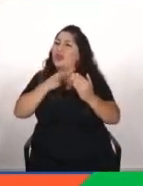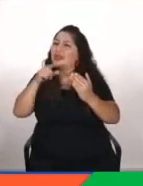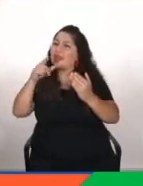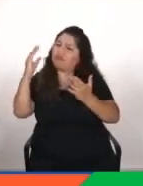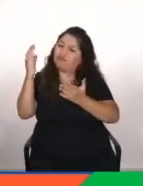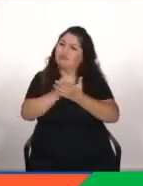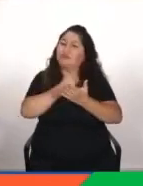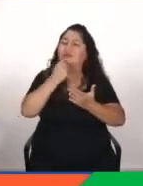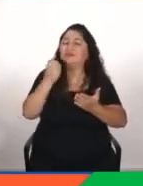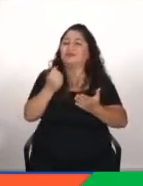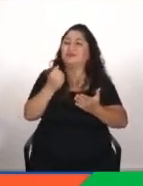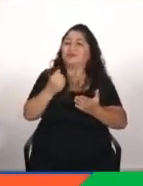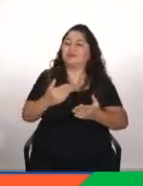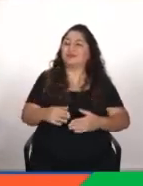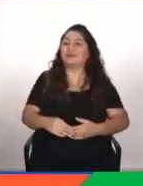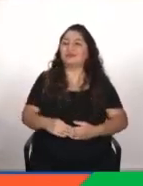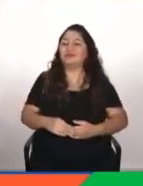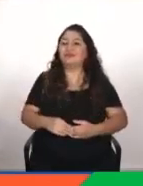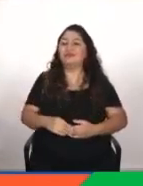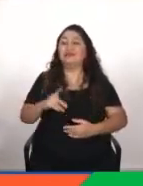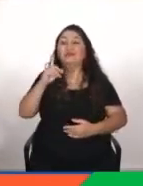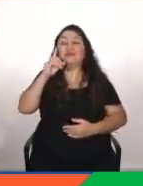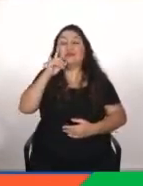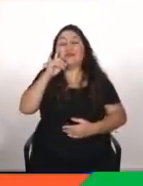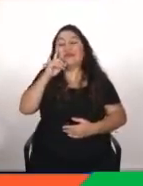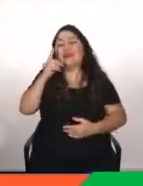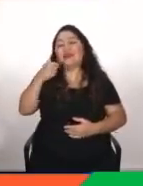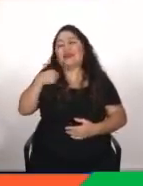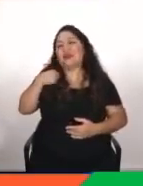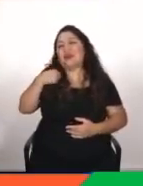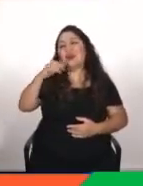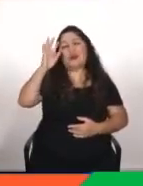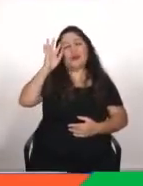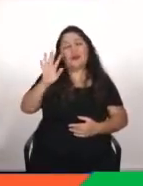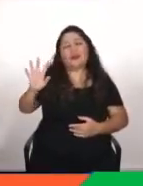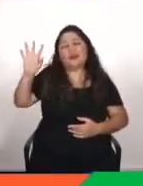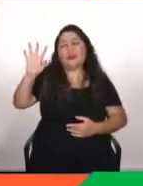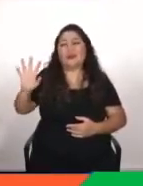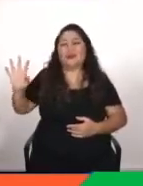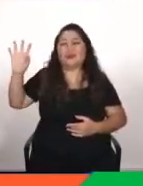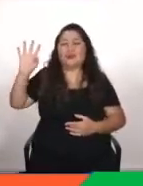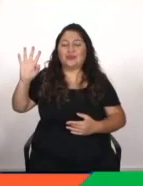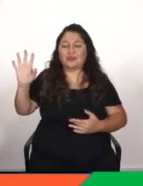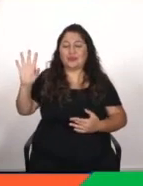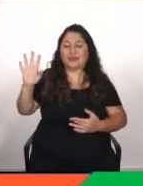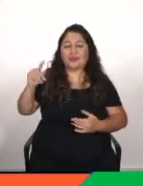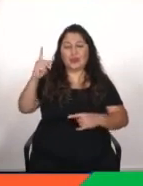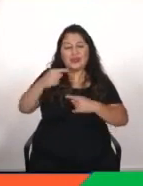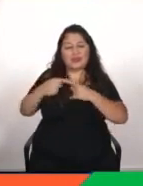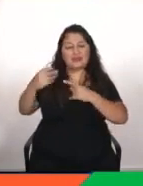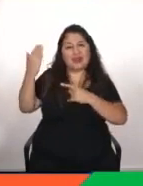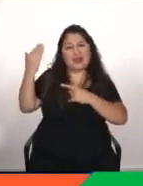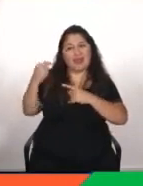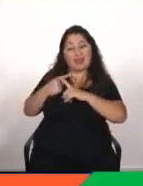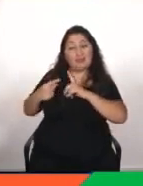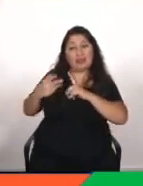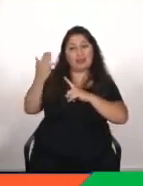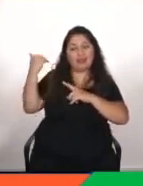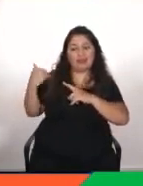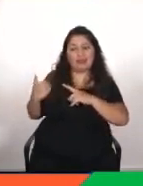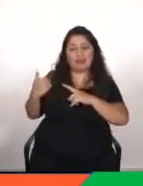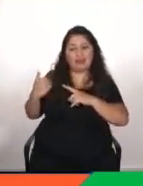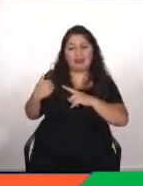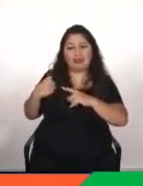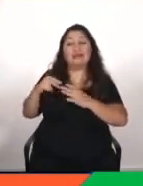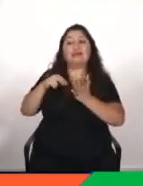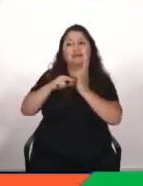pues más ilusión pues me hace mucha ilusión y esto lo tengo desde hace mucho tiempo y justamente una semana y media se dio